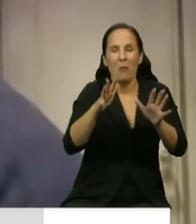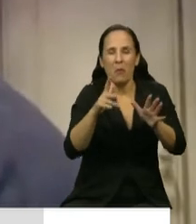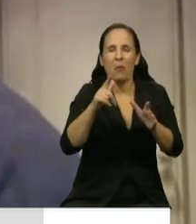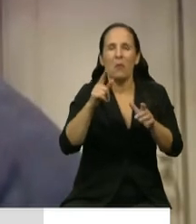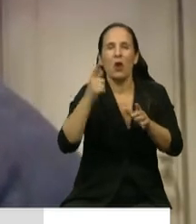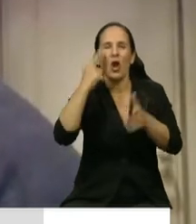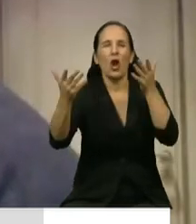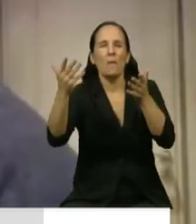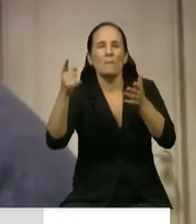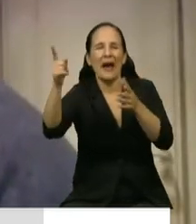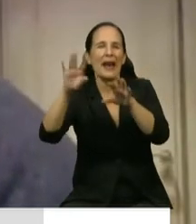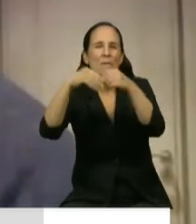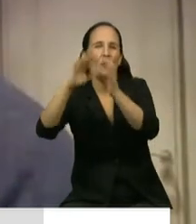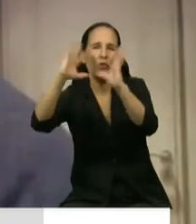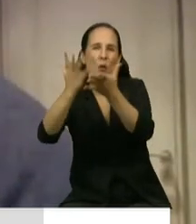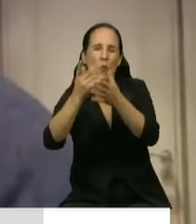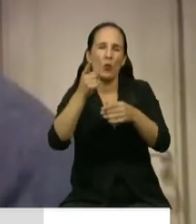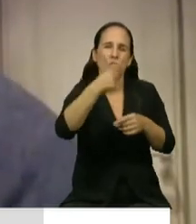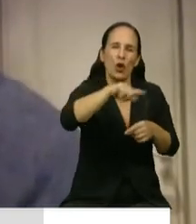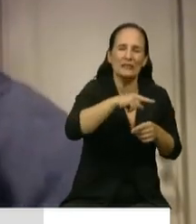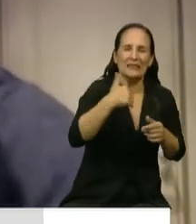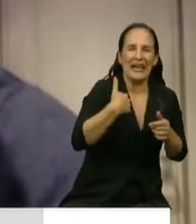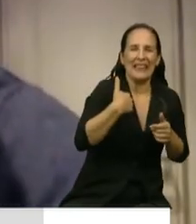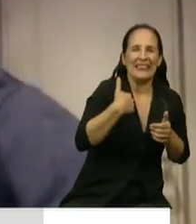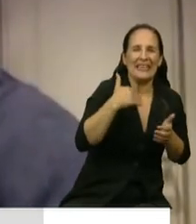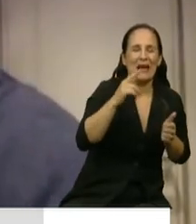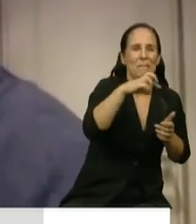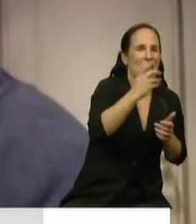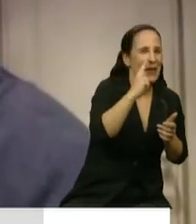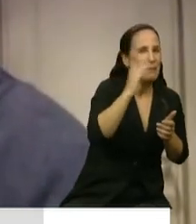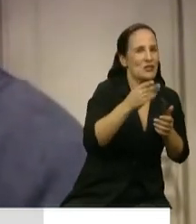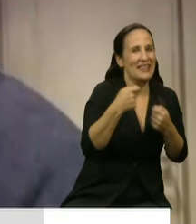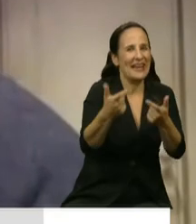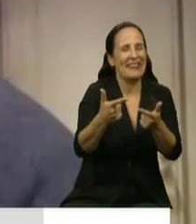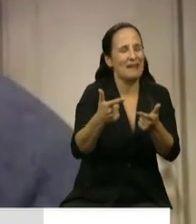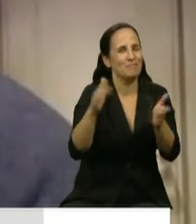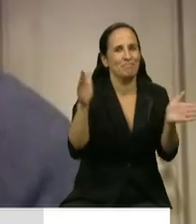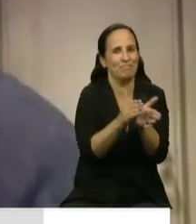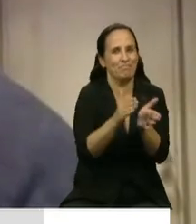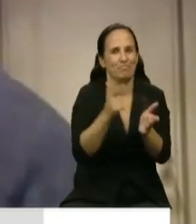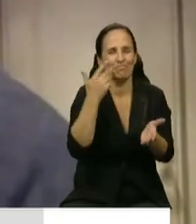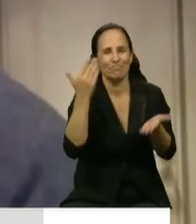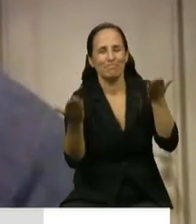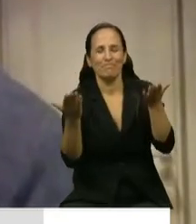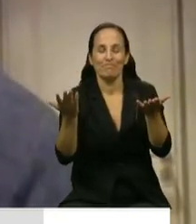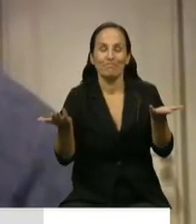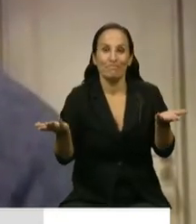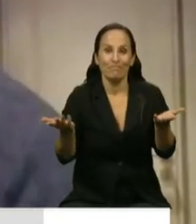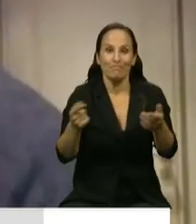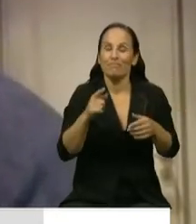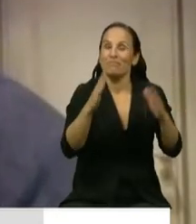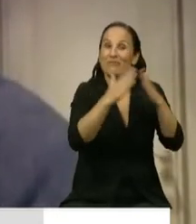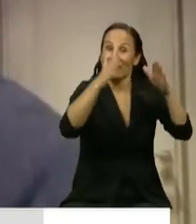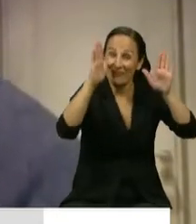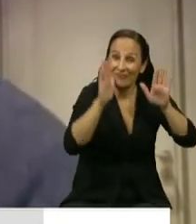si se compara con el promedio del mundo, de los paquetes fiscales que han tomado los países. La cuarentena que ha sido